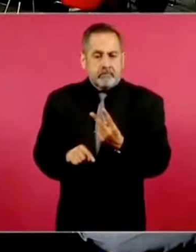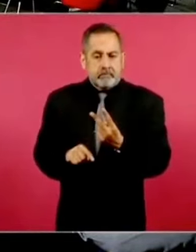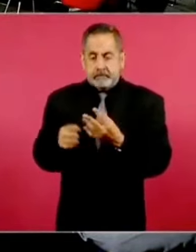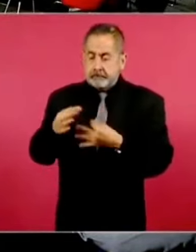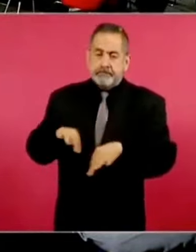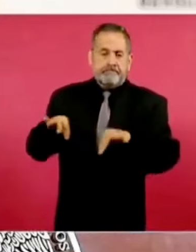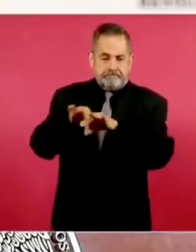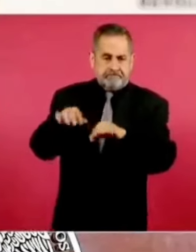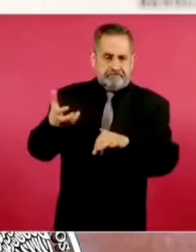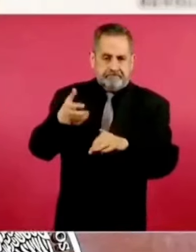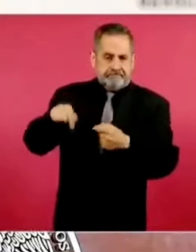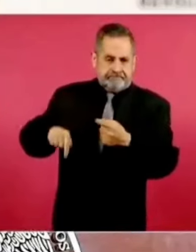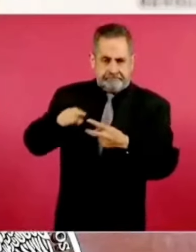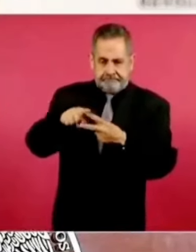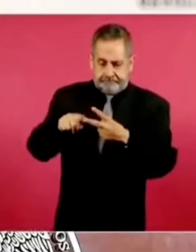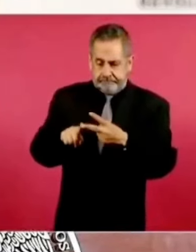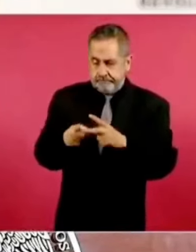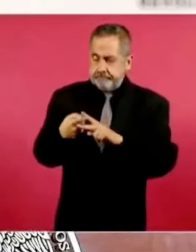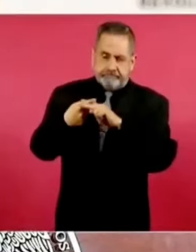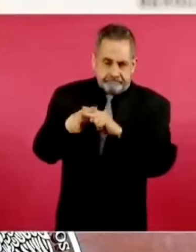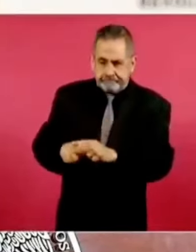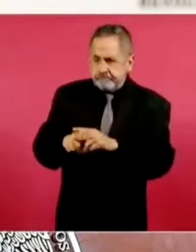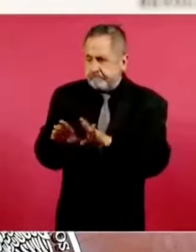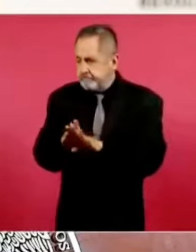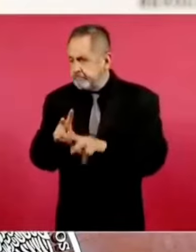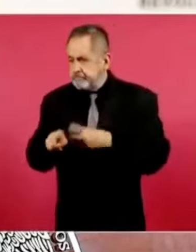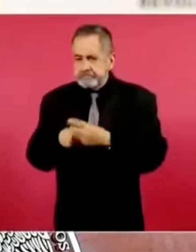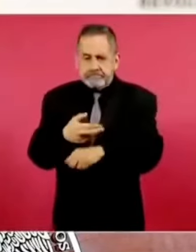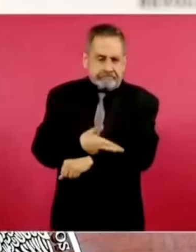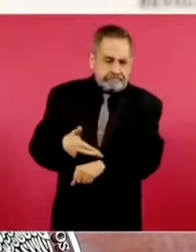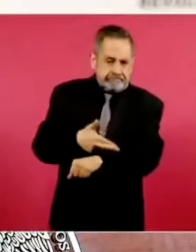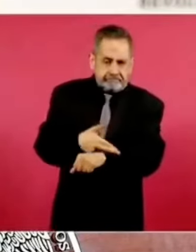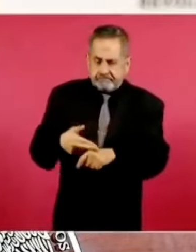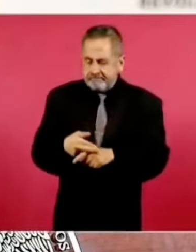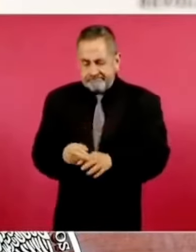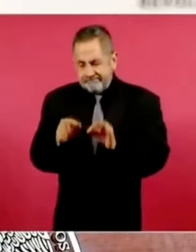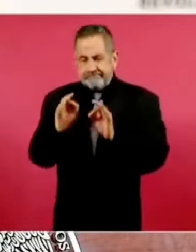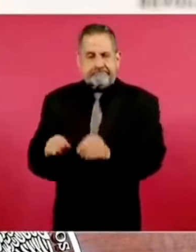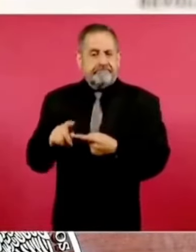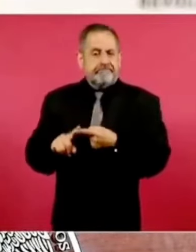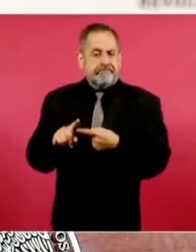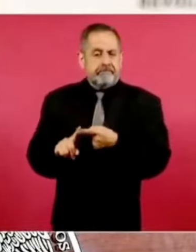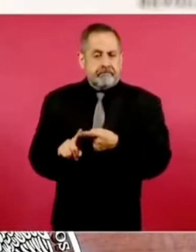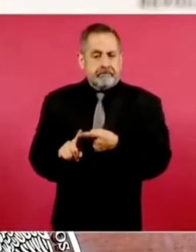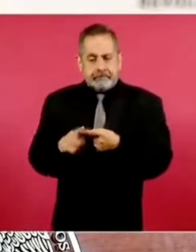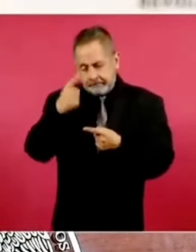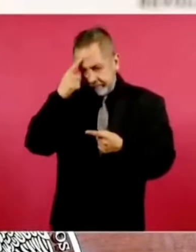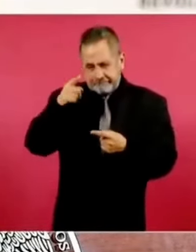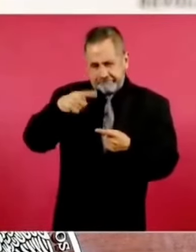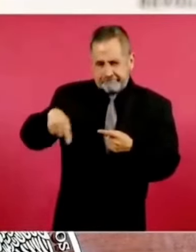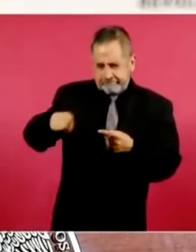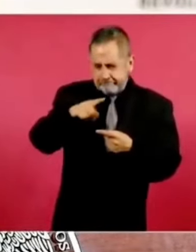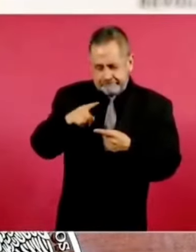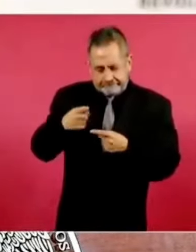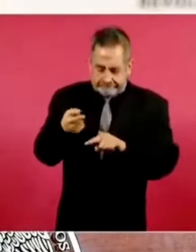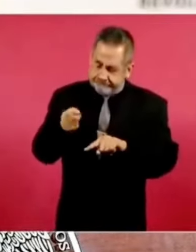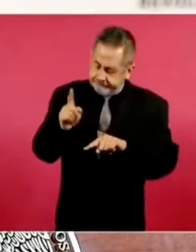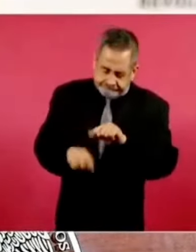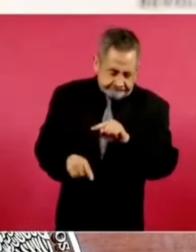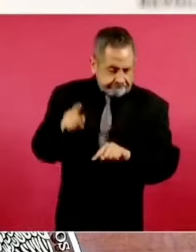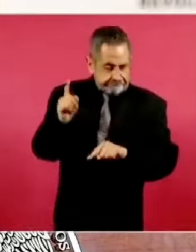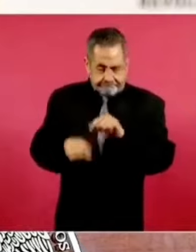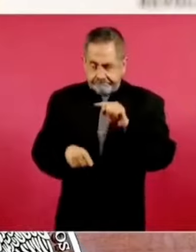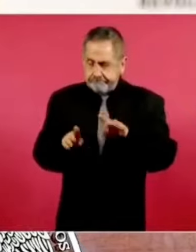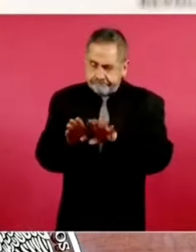importantes. Uno, su inicio, que fue precisamente luchar contra acciones